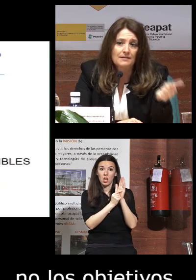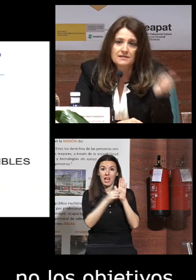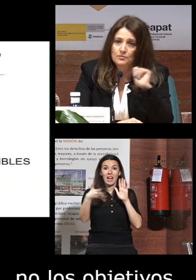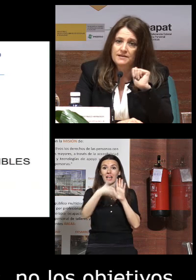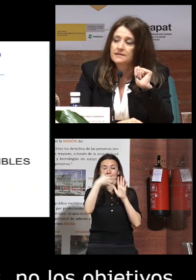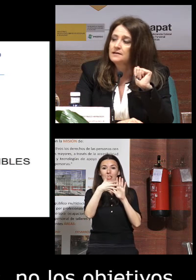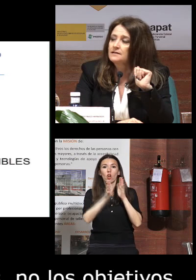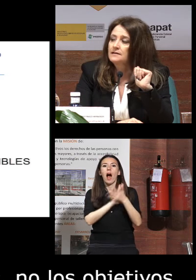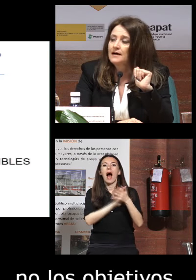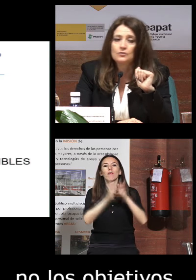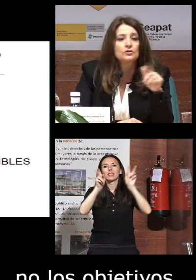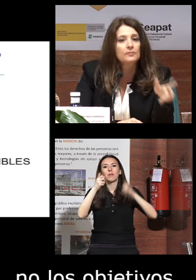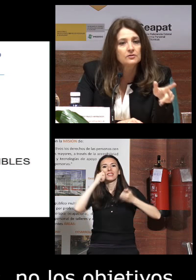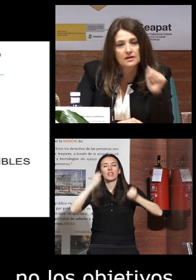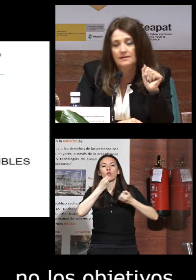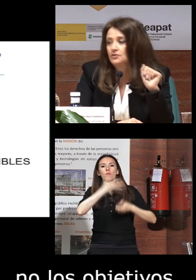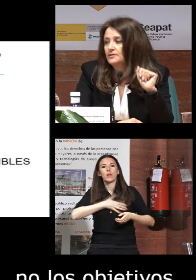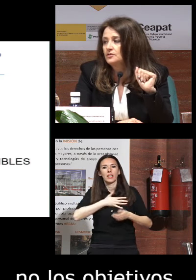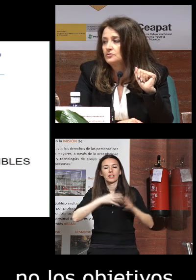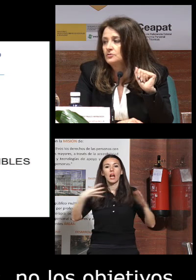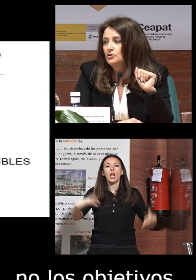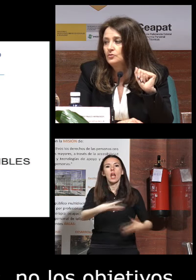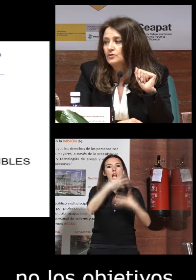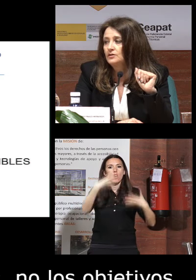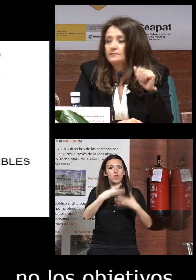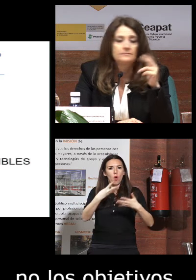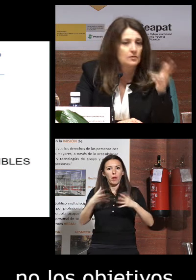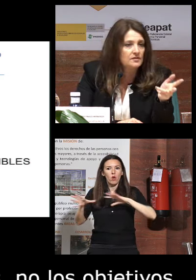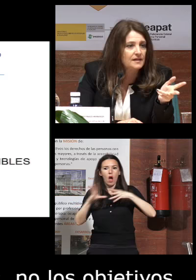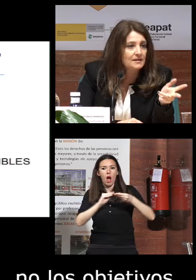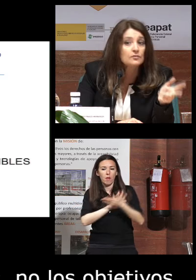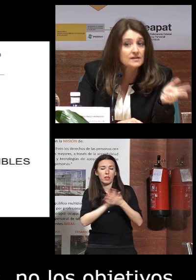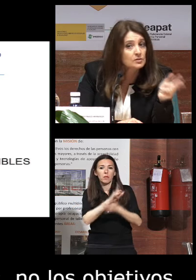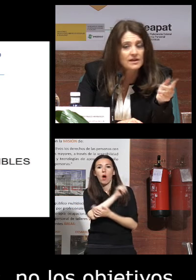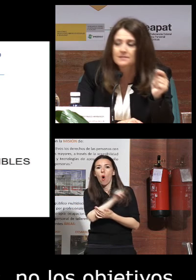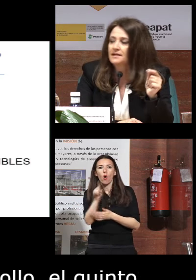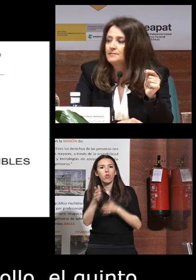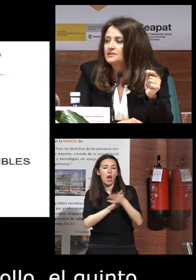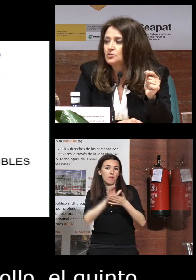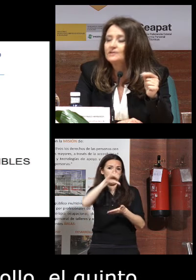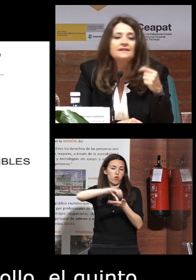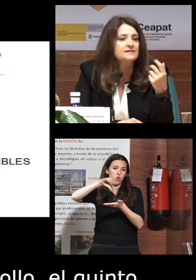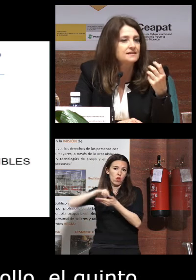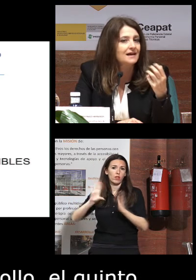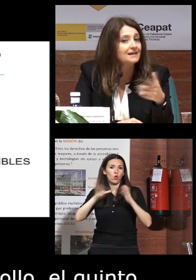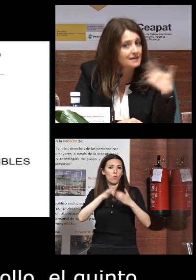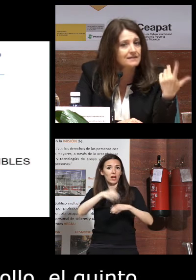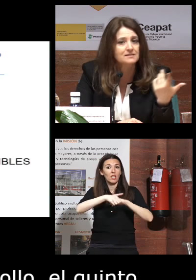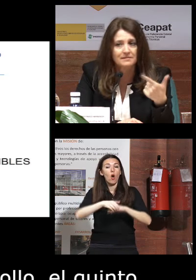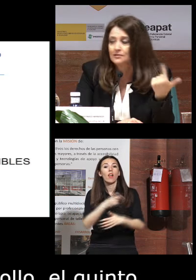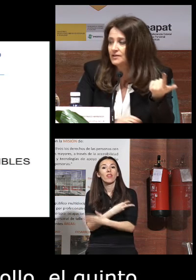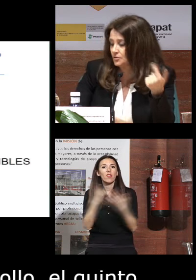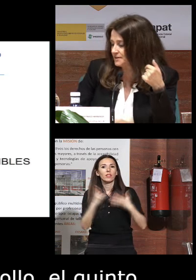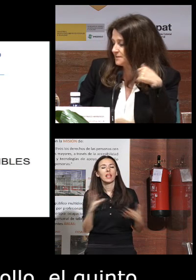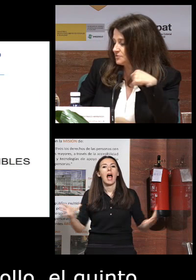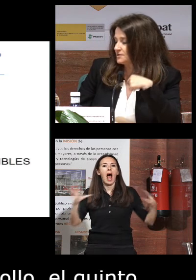habla de salud y bienestar hay uno el noveno que habla de innovación o el 11 habla de ciudades y comunidades amigables o el 17 alianzas